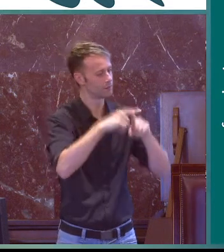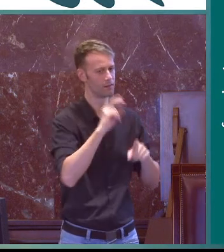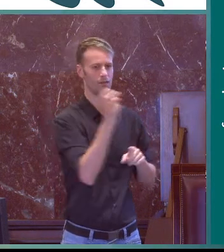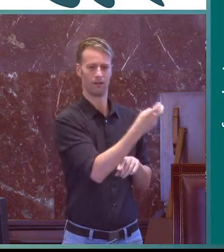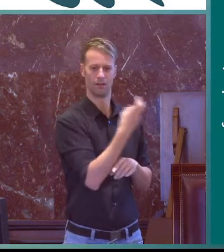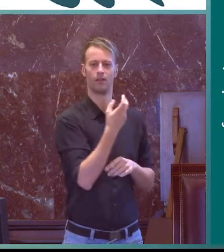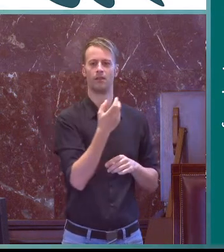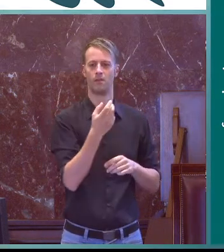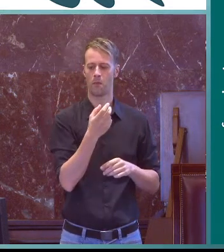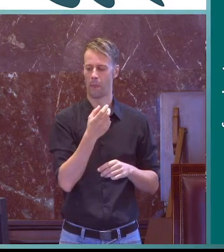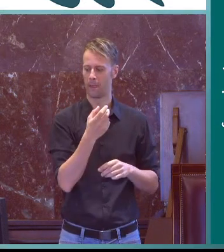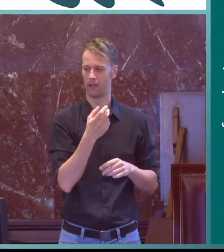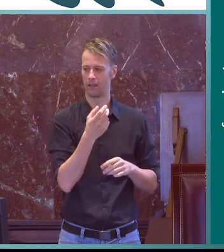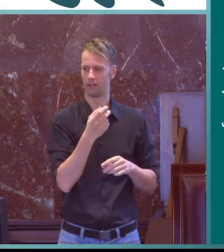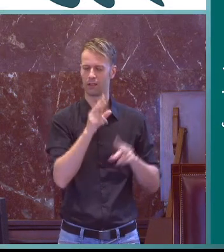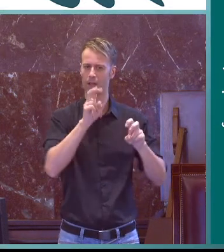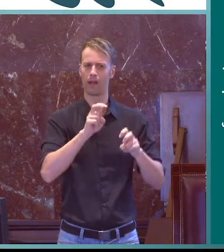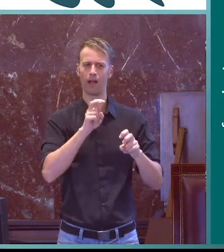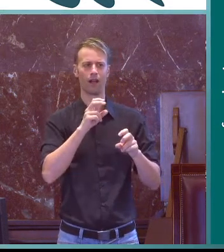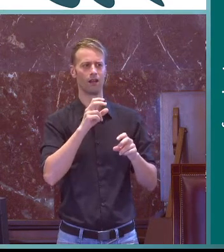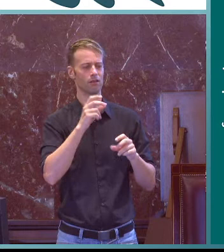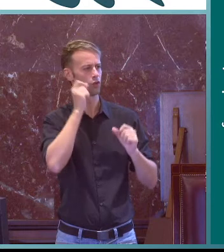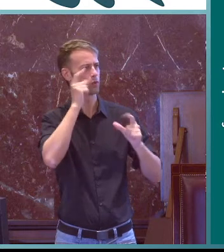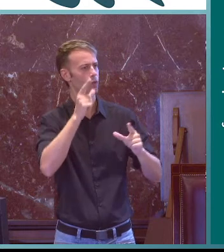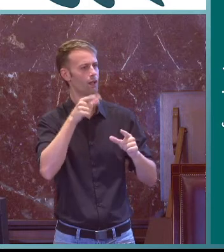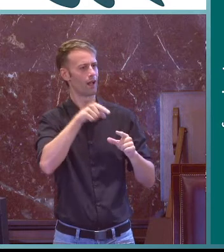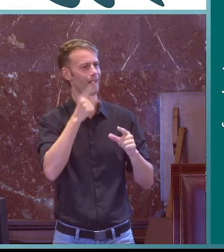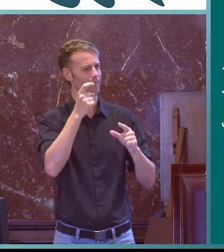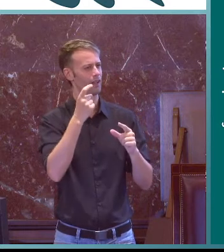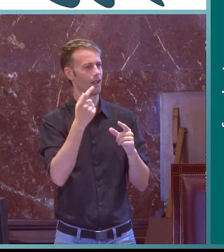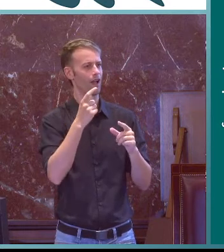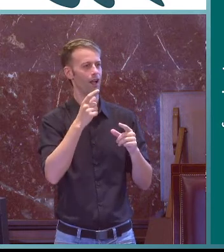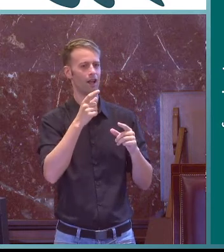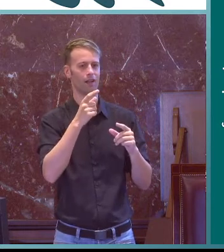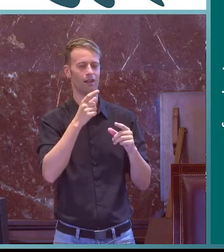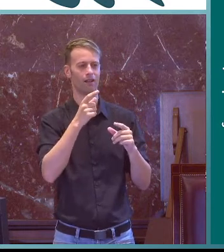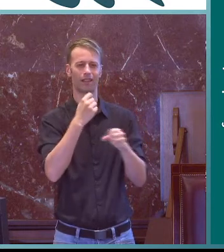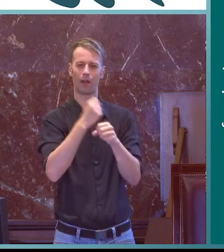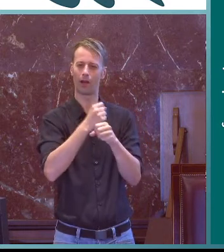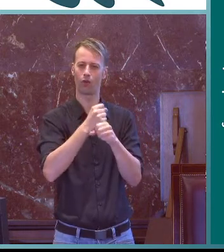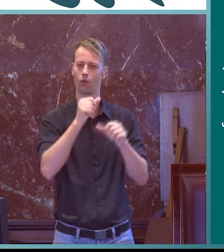destine, de los profesionales que intervengan, de las materias. Nos dimos cuenta